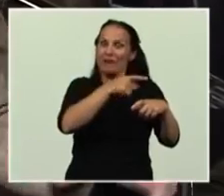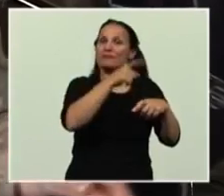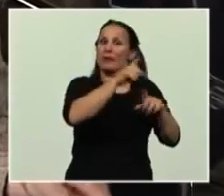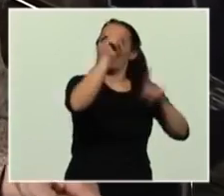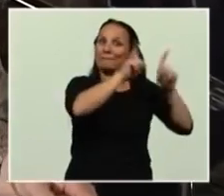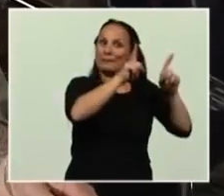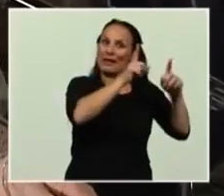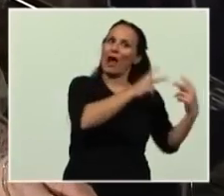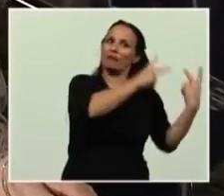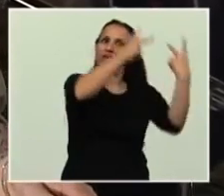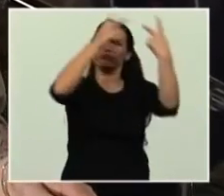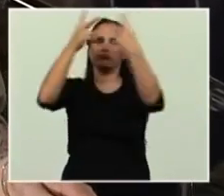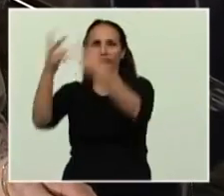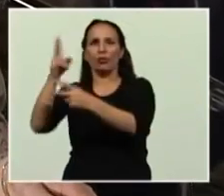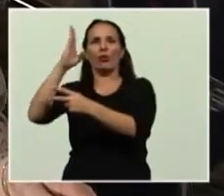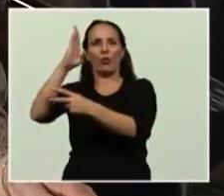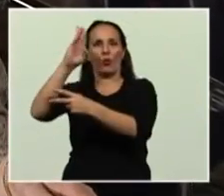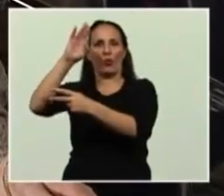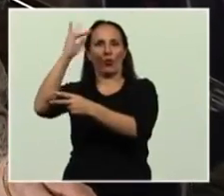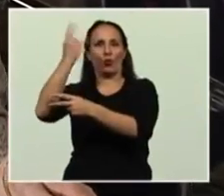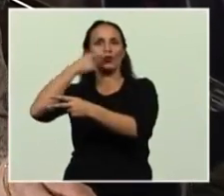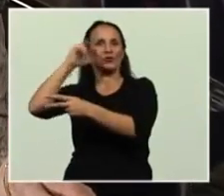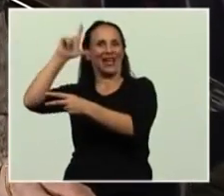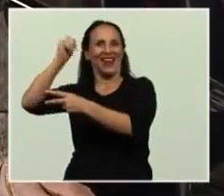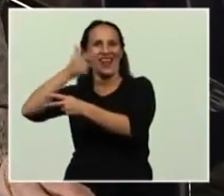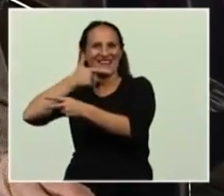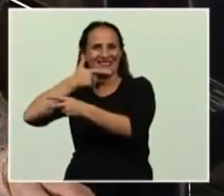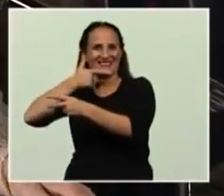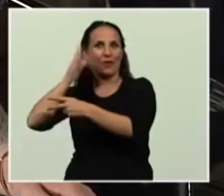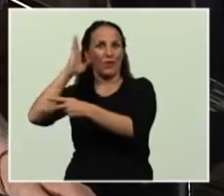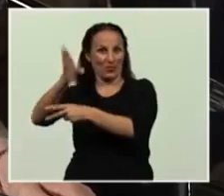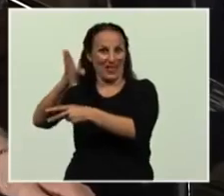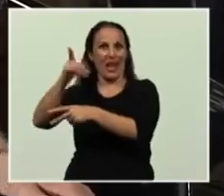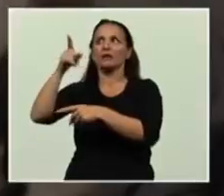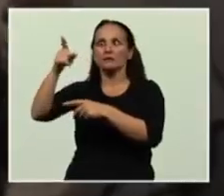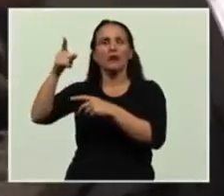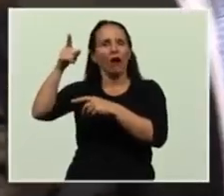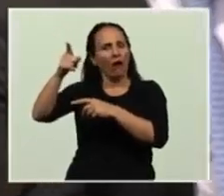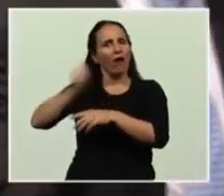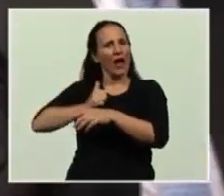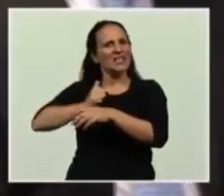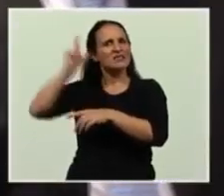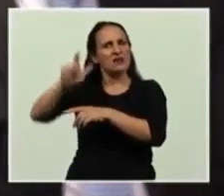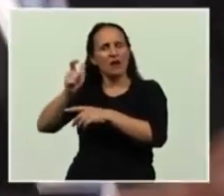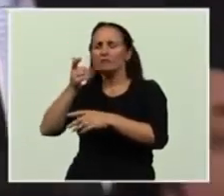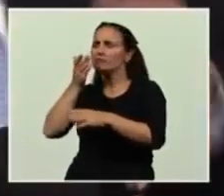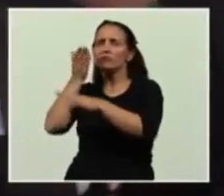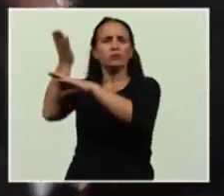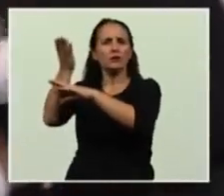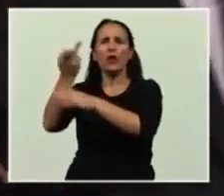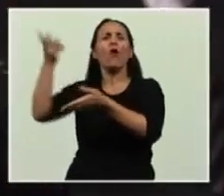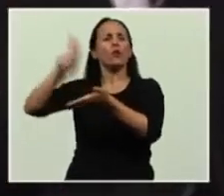de Milán hacia Bruselas, reclamó una vez más el diálogo